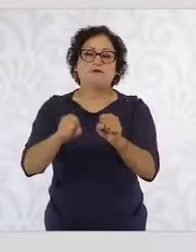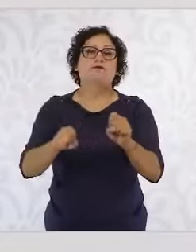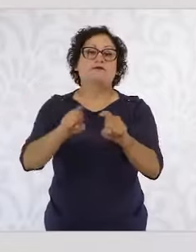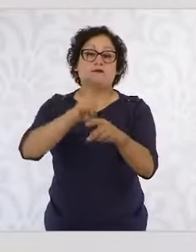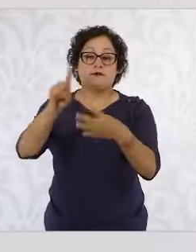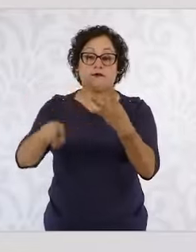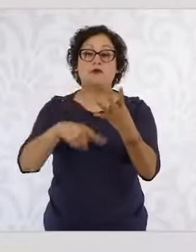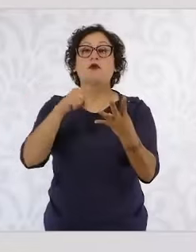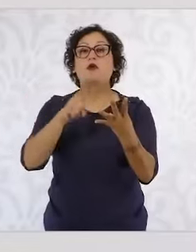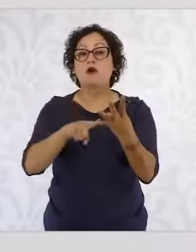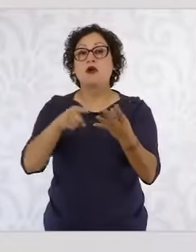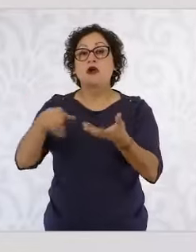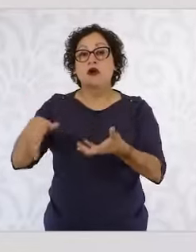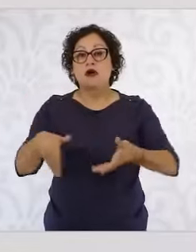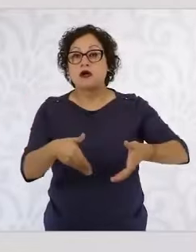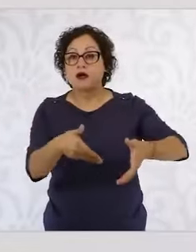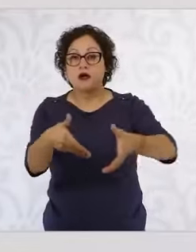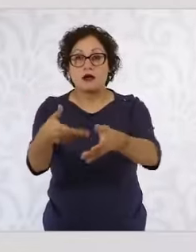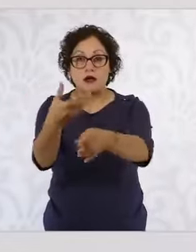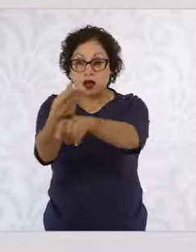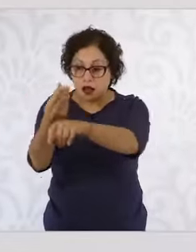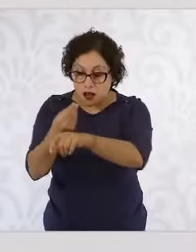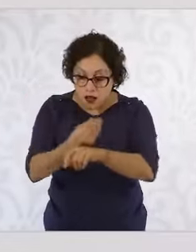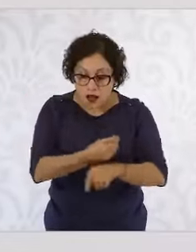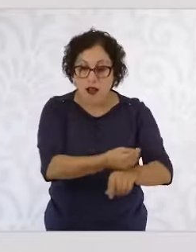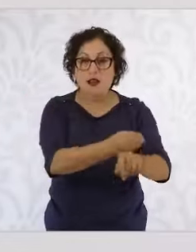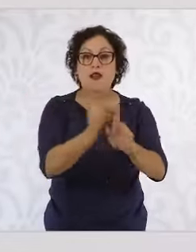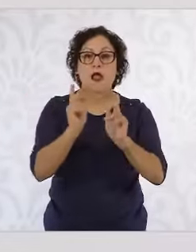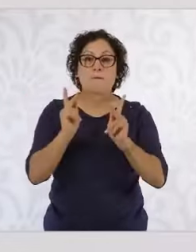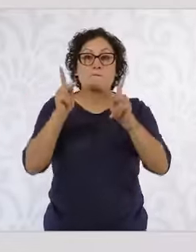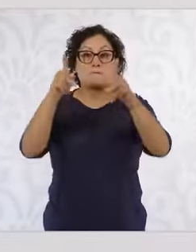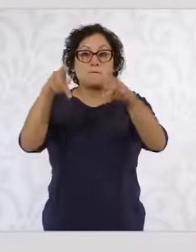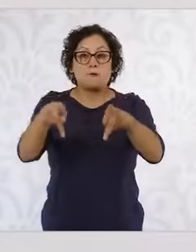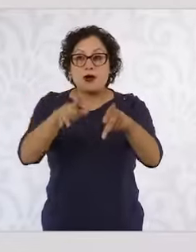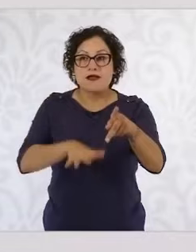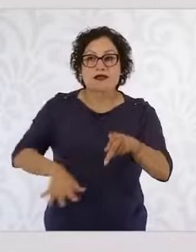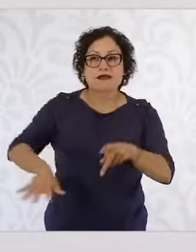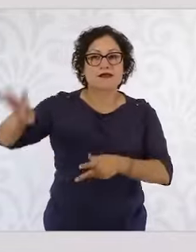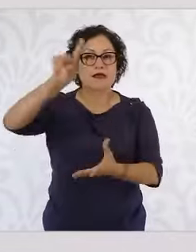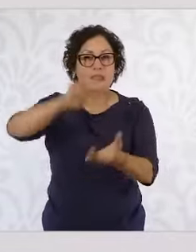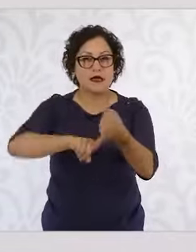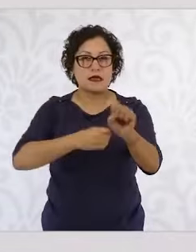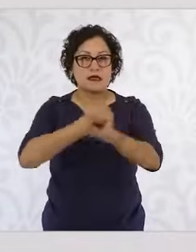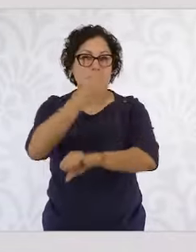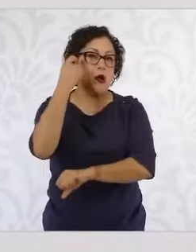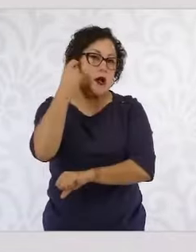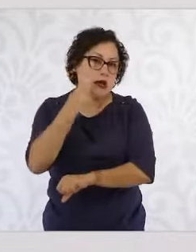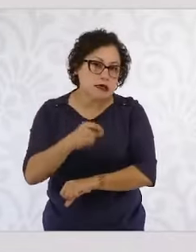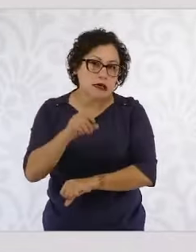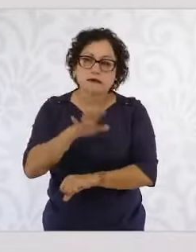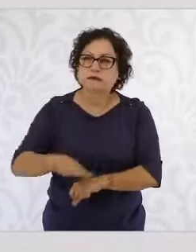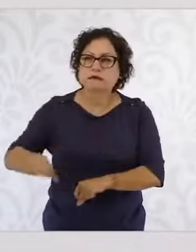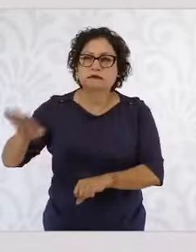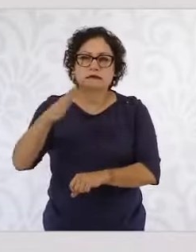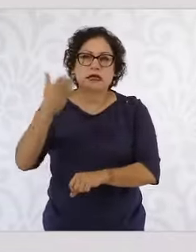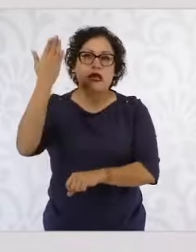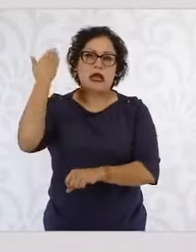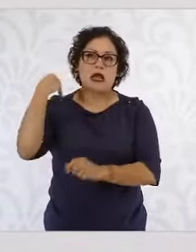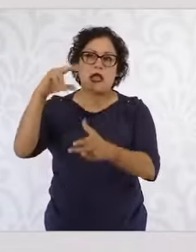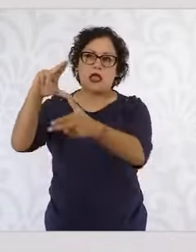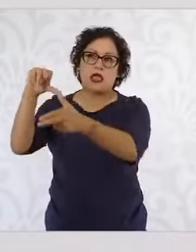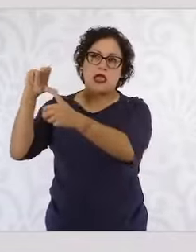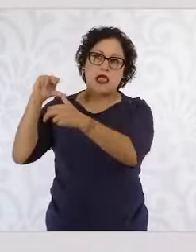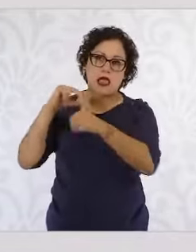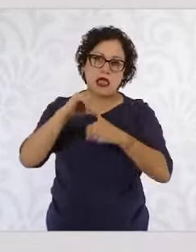Caminos, se están mejorando puentes en todo el estado de Guerrero que quedaron dañados por el huracán John y en